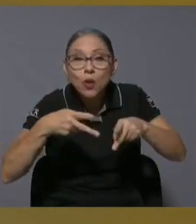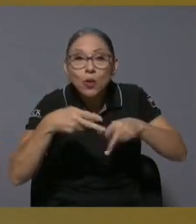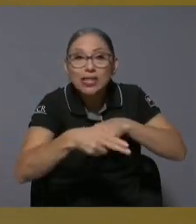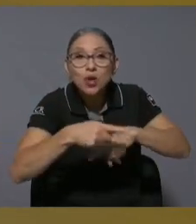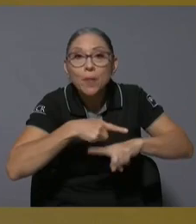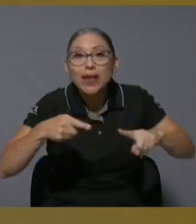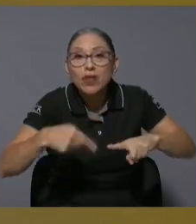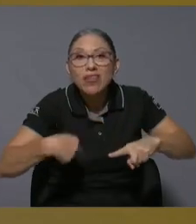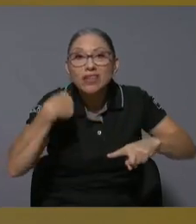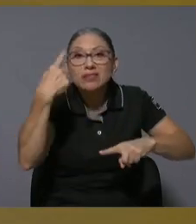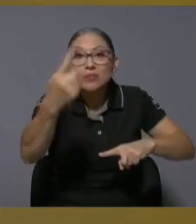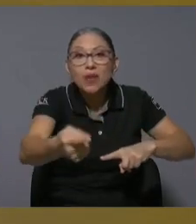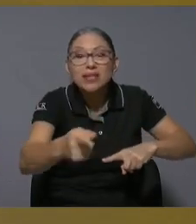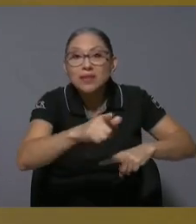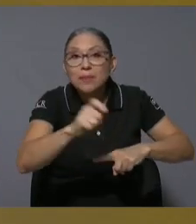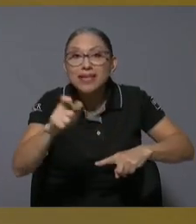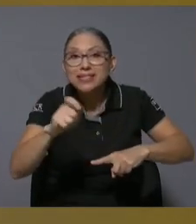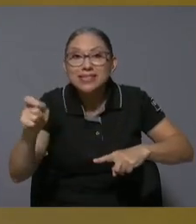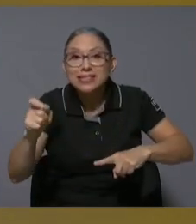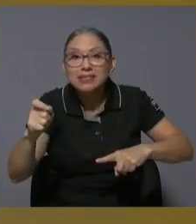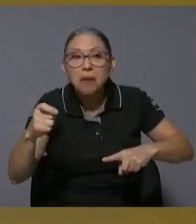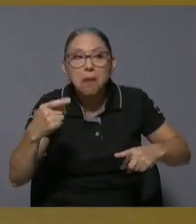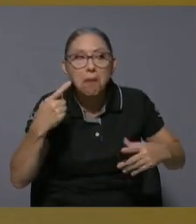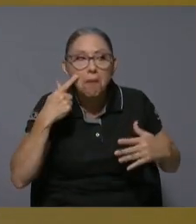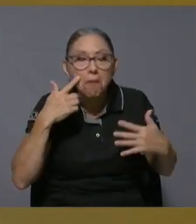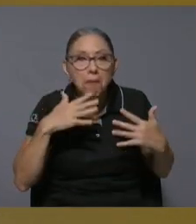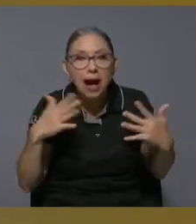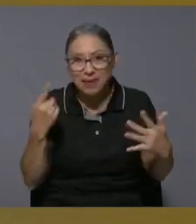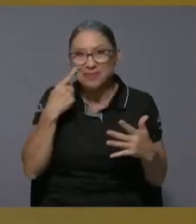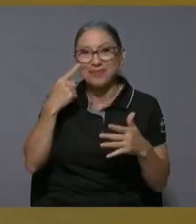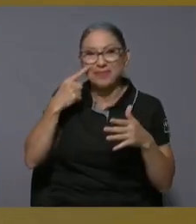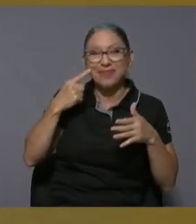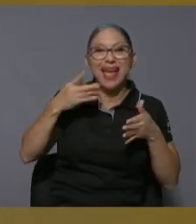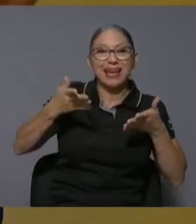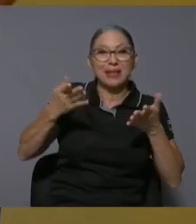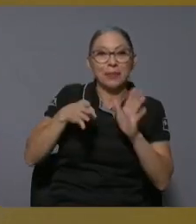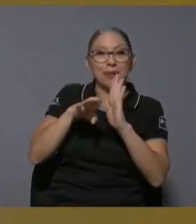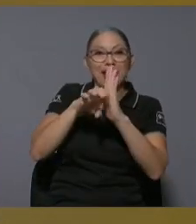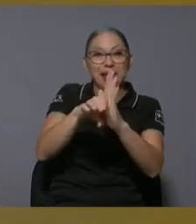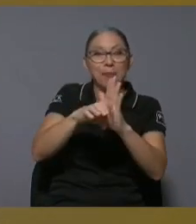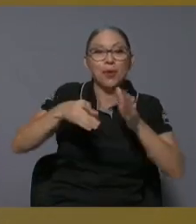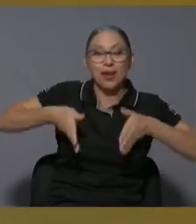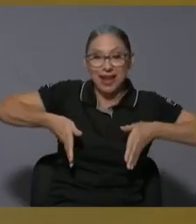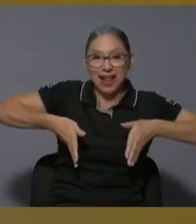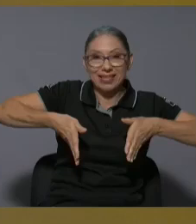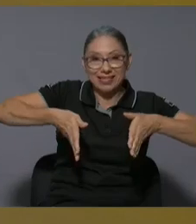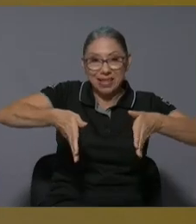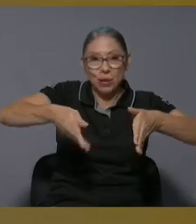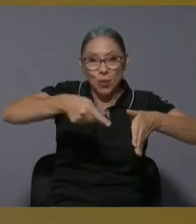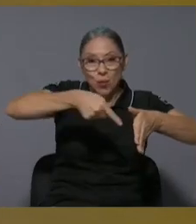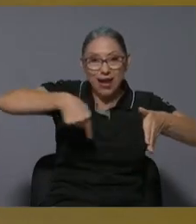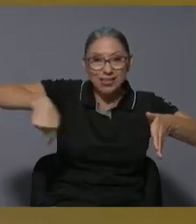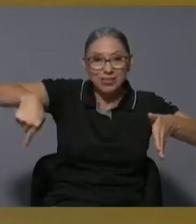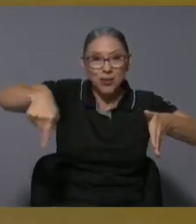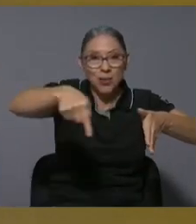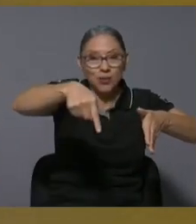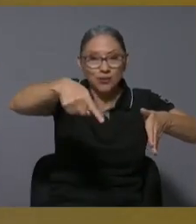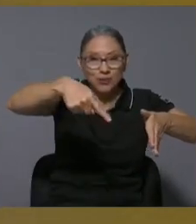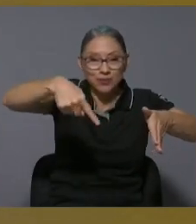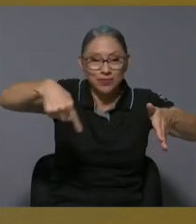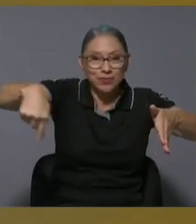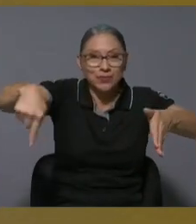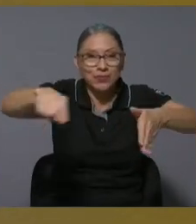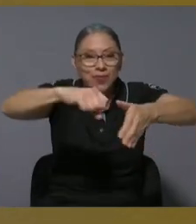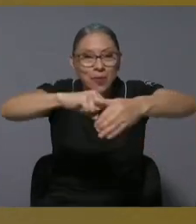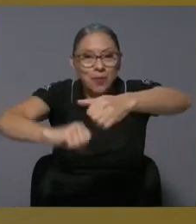yo digo en la circunvalación cuando uno va llamémosle rotonda pero ya ahora son pasos a desnivel de paso a desnivel en